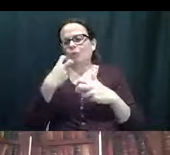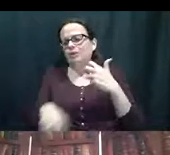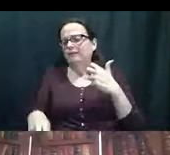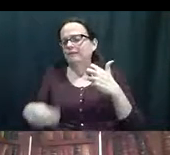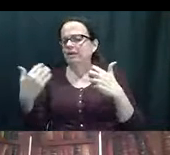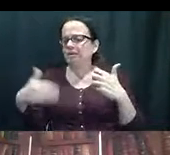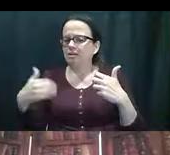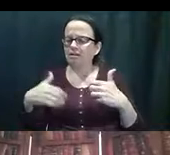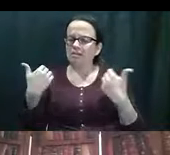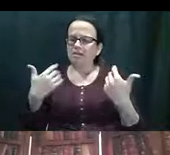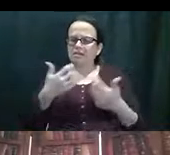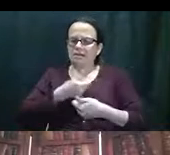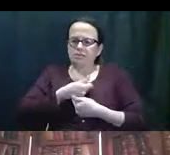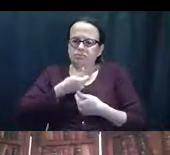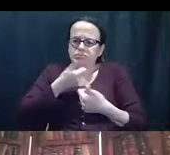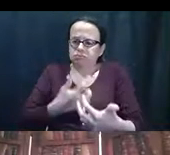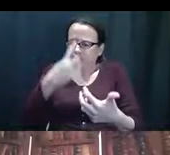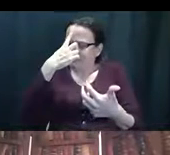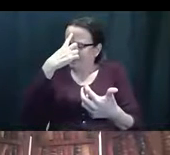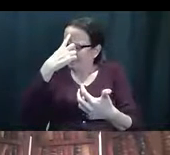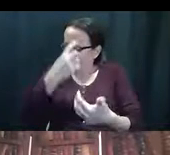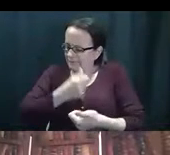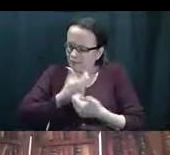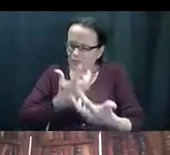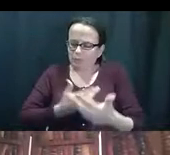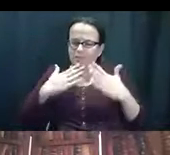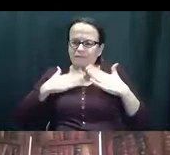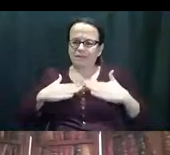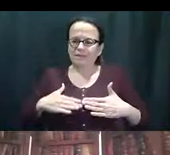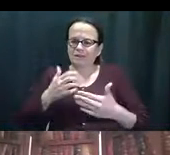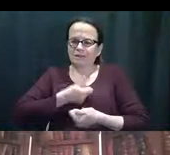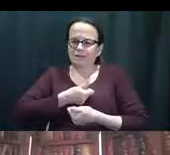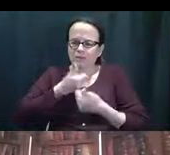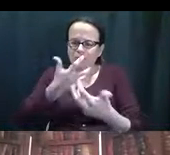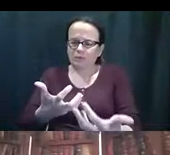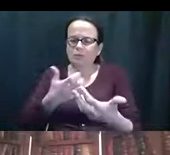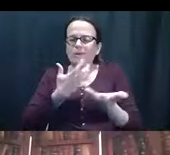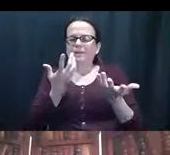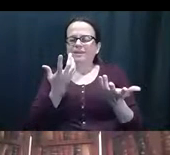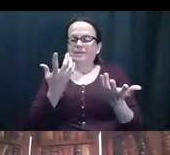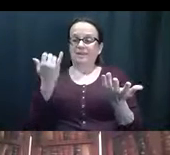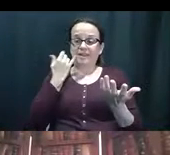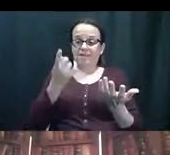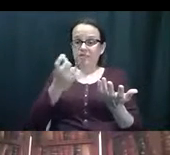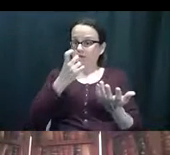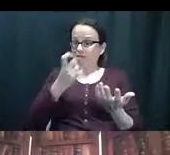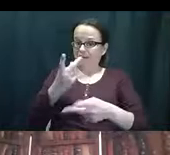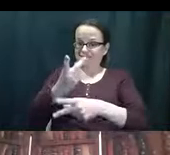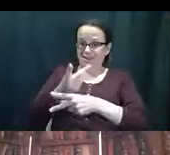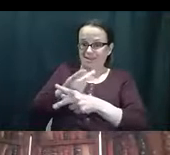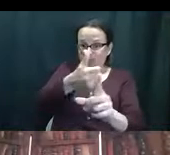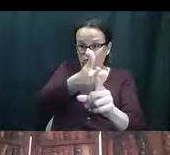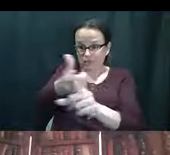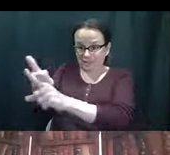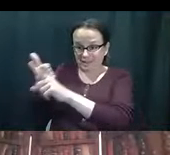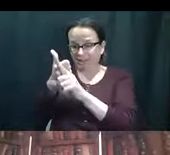o desa, o, o, o, dificultades, eh, usted físicamente o mentalmente puede ser consumido. Pero